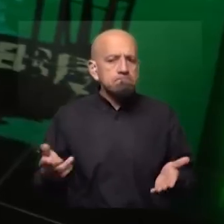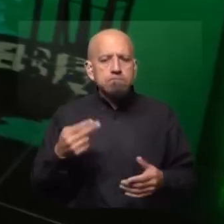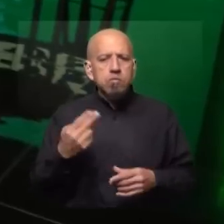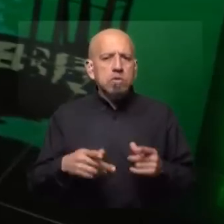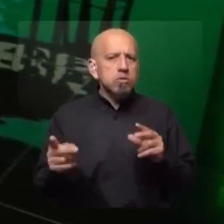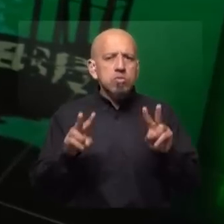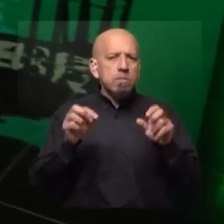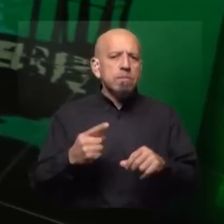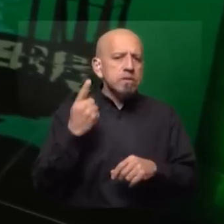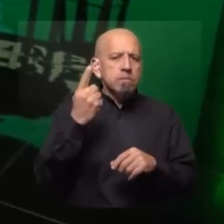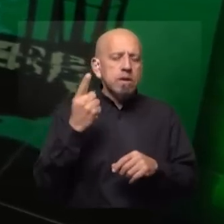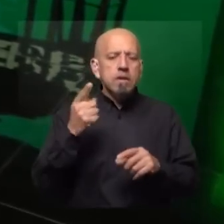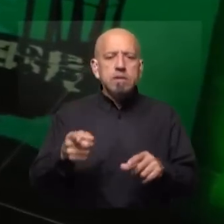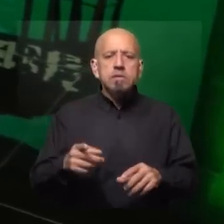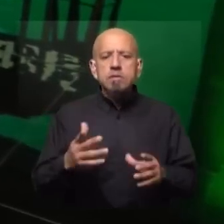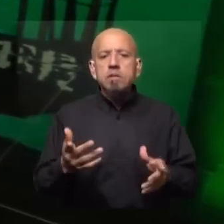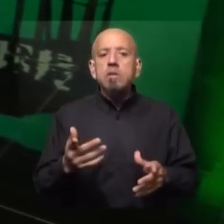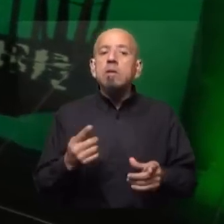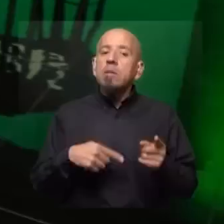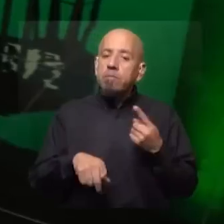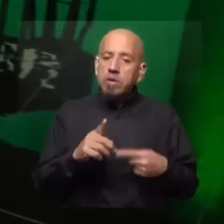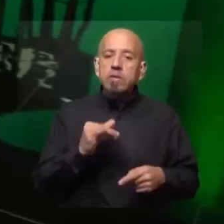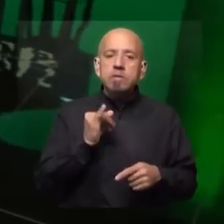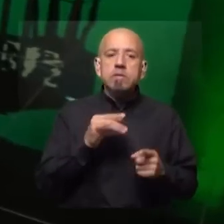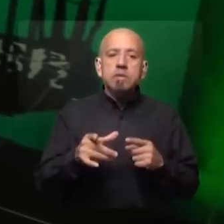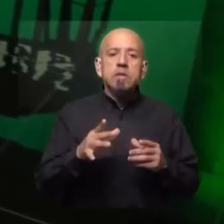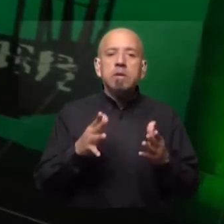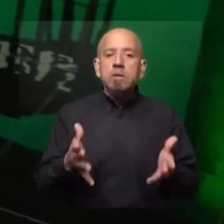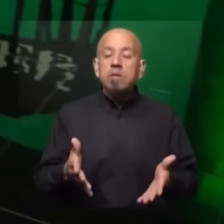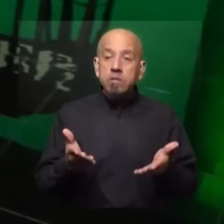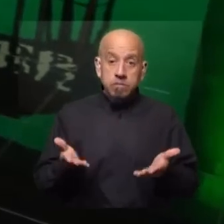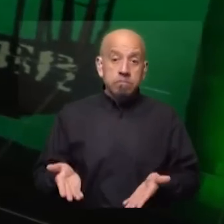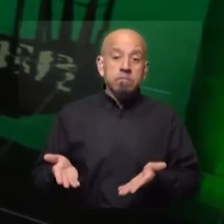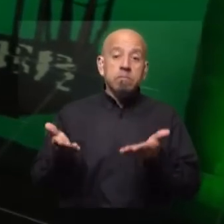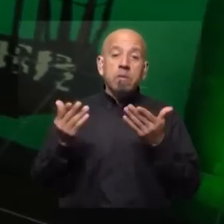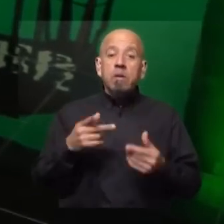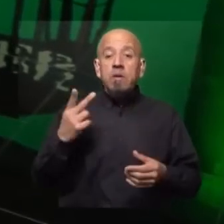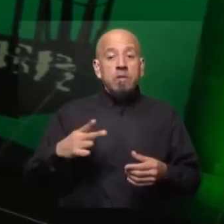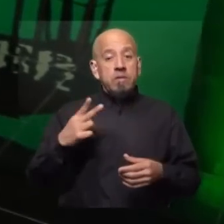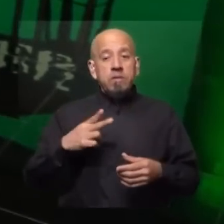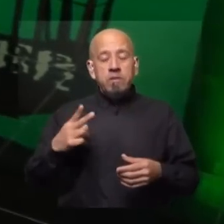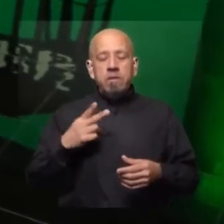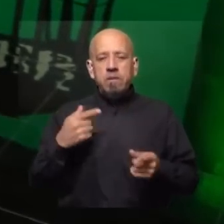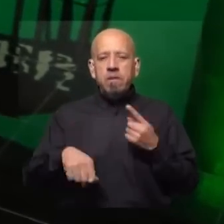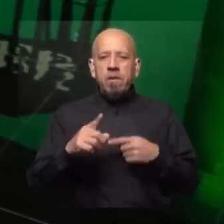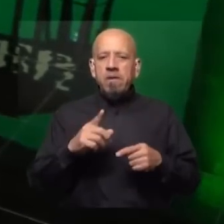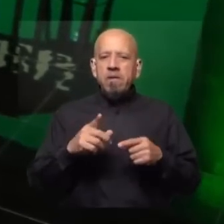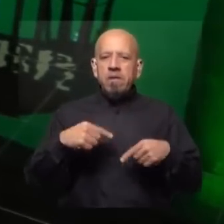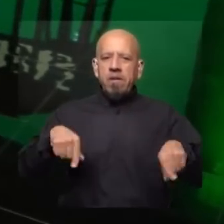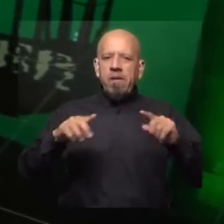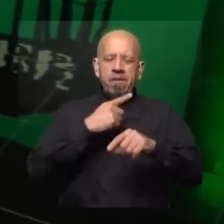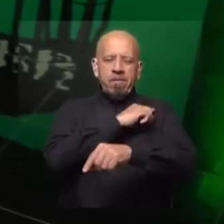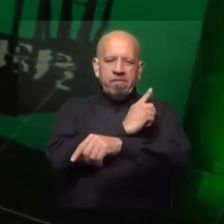agendas informativas ni periodísticas habitualmente. Sin embargo, debido a su potencial y su riqueza, no escapa a los radares de las